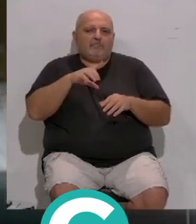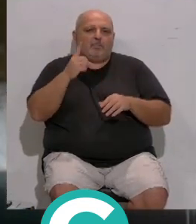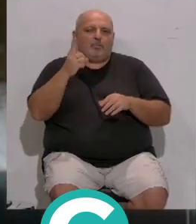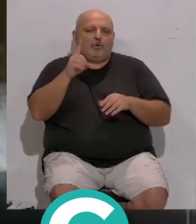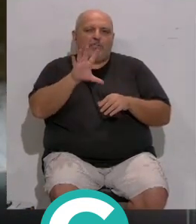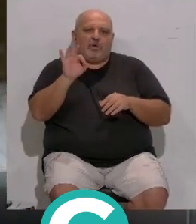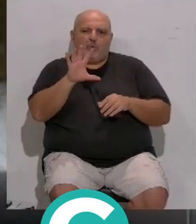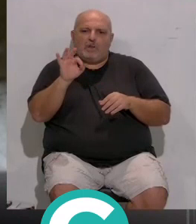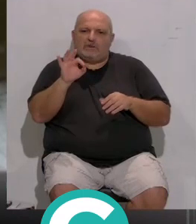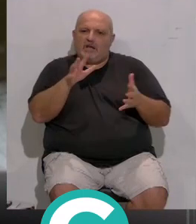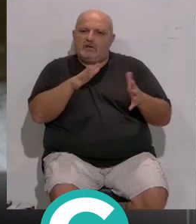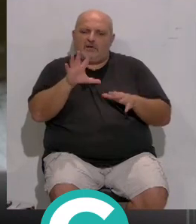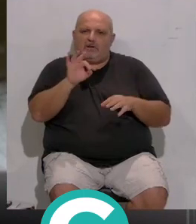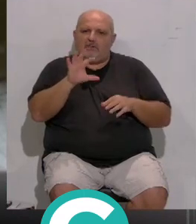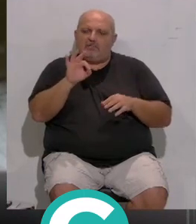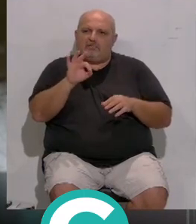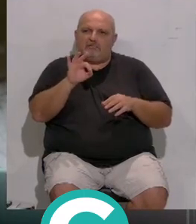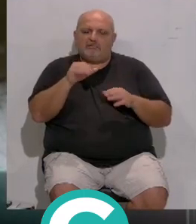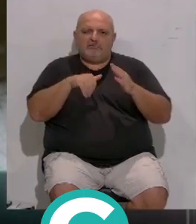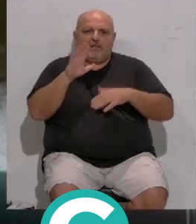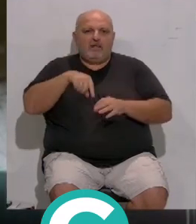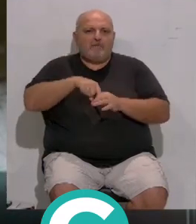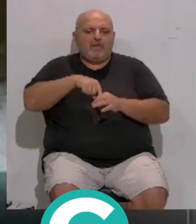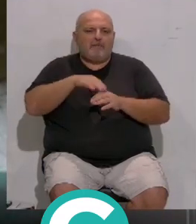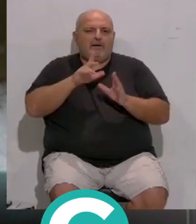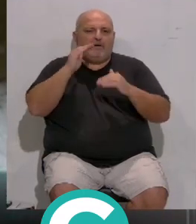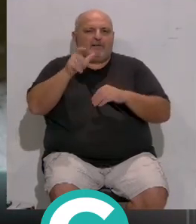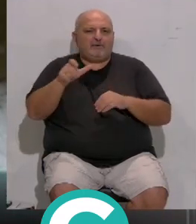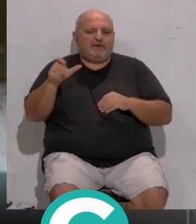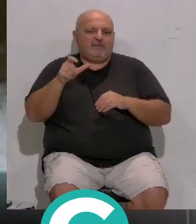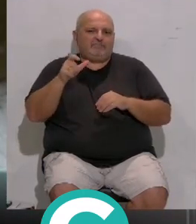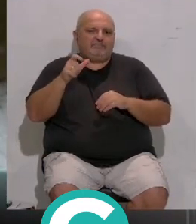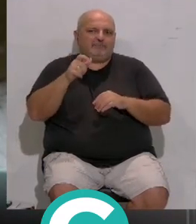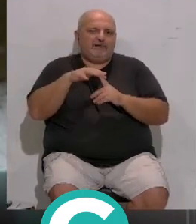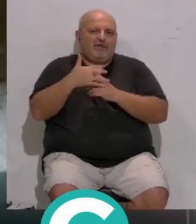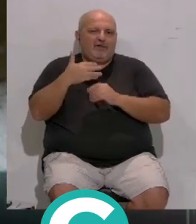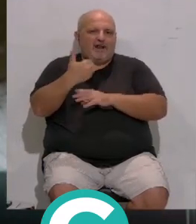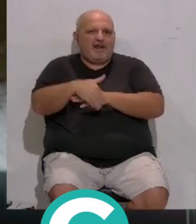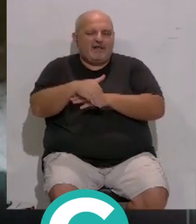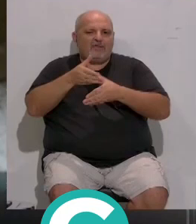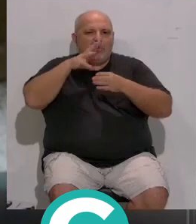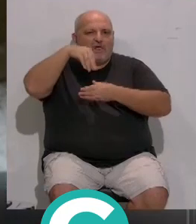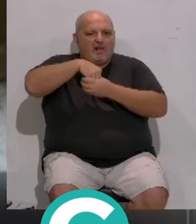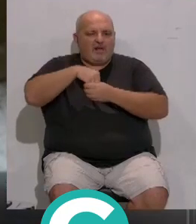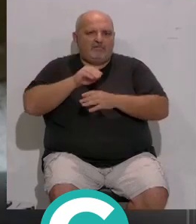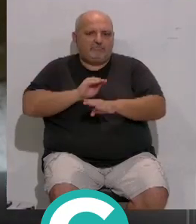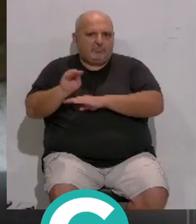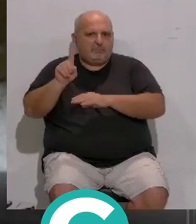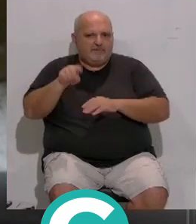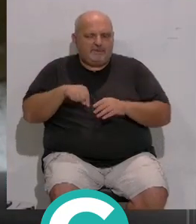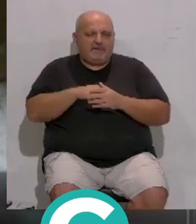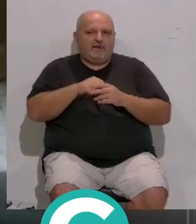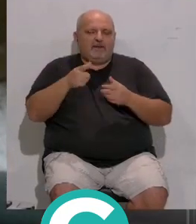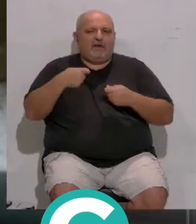una cincuentena de plazas... ...para personas sin hogar... ...que incluyen desayuno. También contamos con